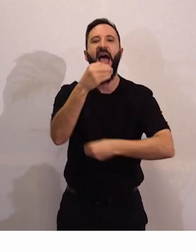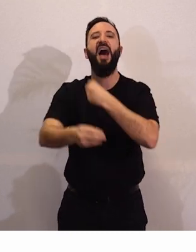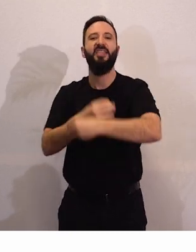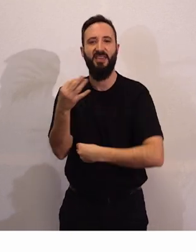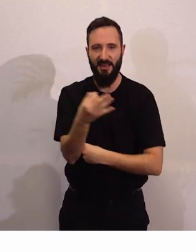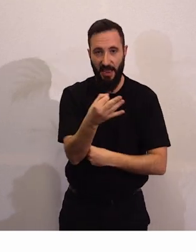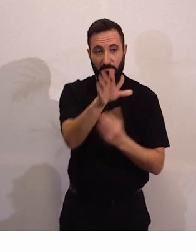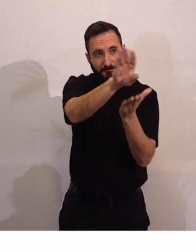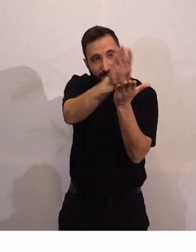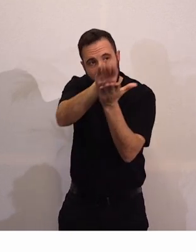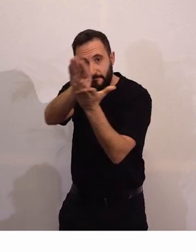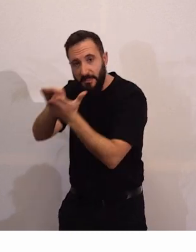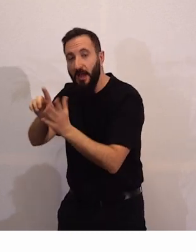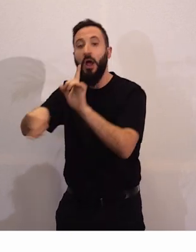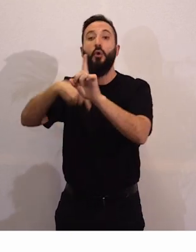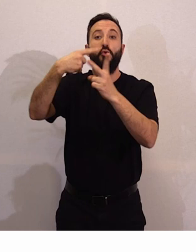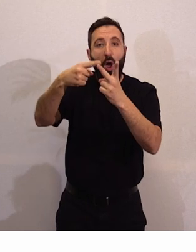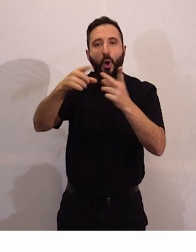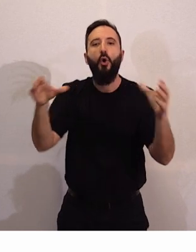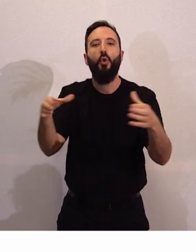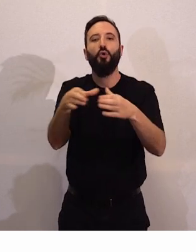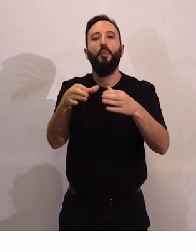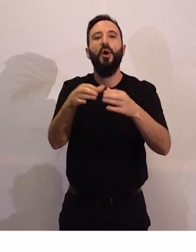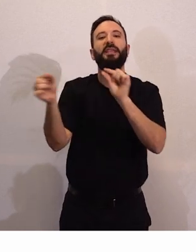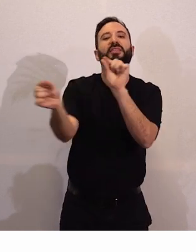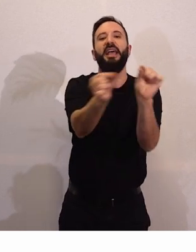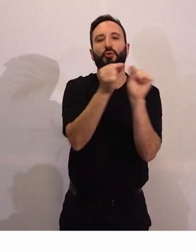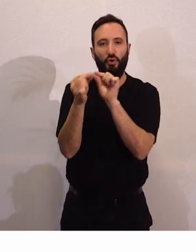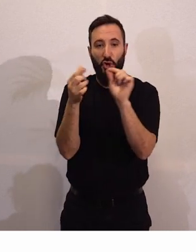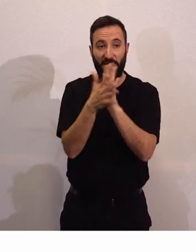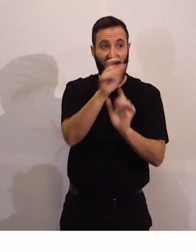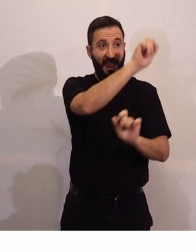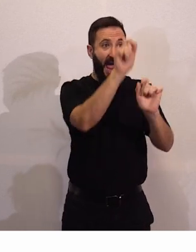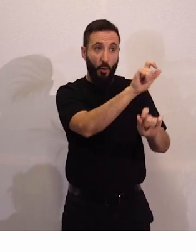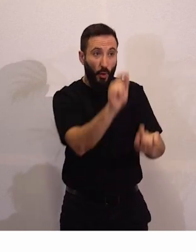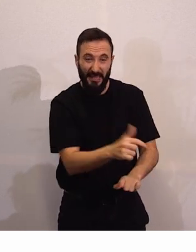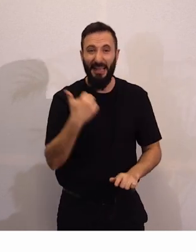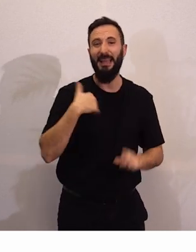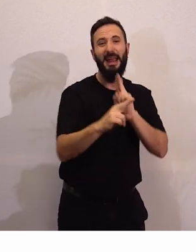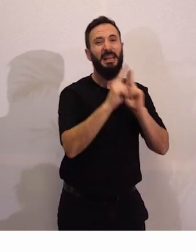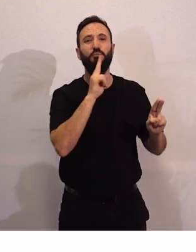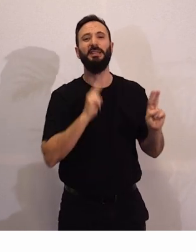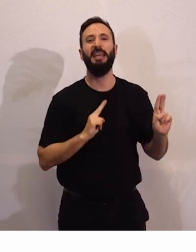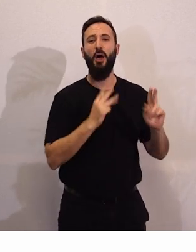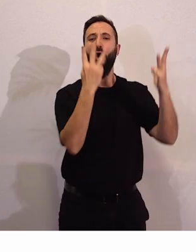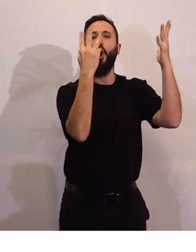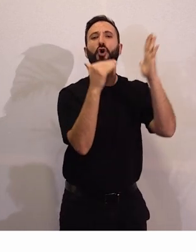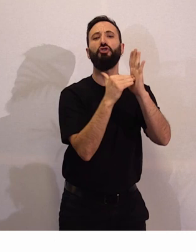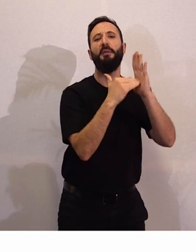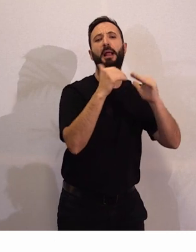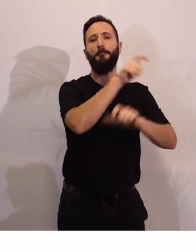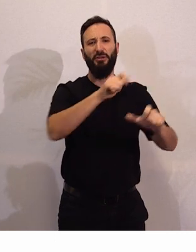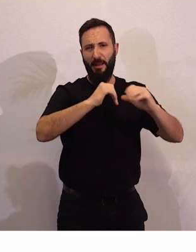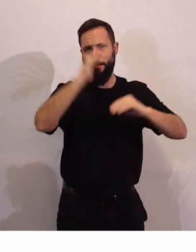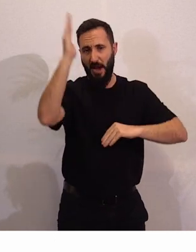grupos de discusión en el que esta encuesta contestaron más de 8.000 personas. En esos grupos de discusión por